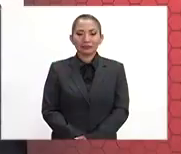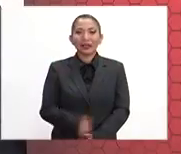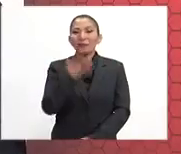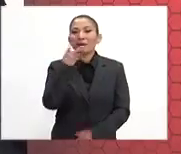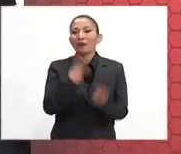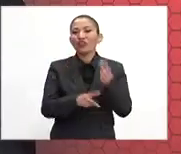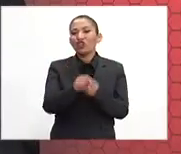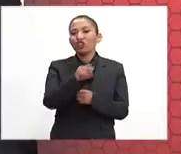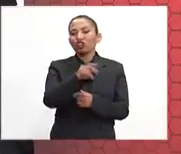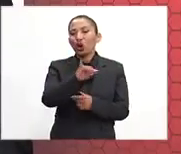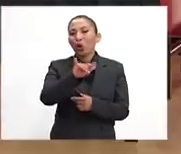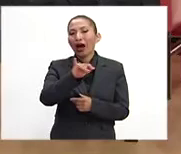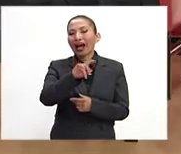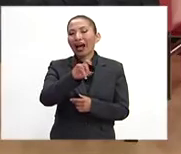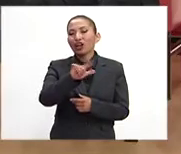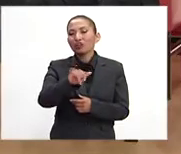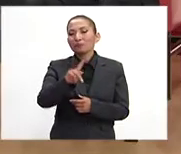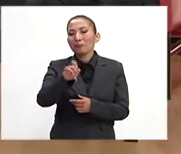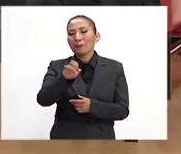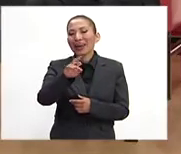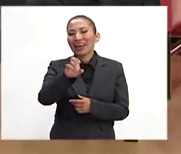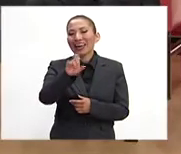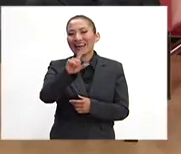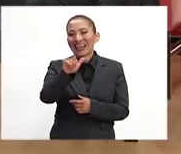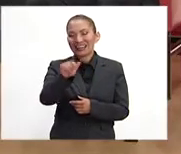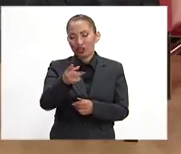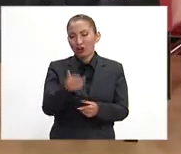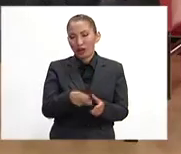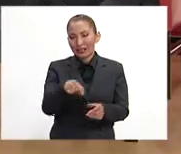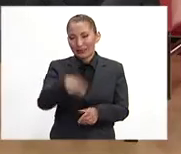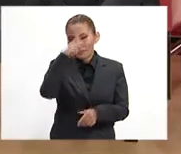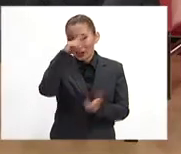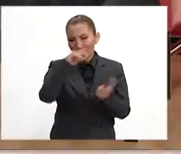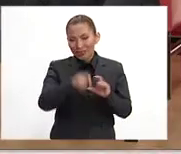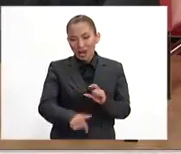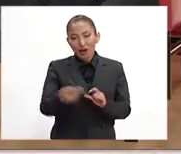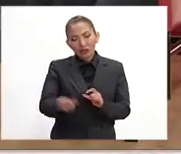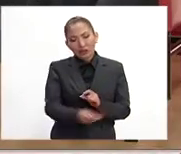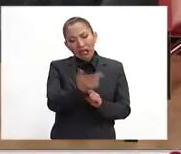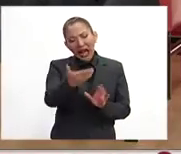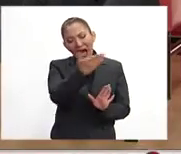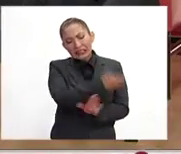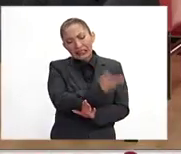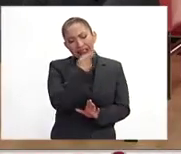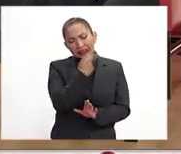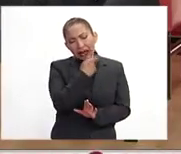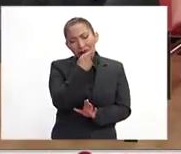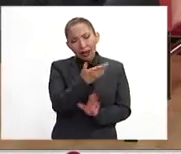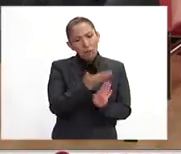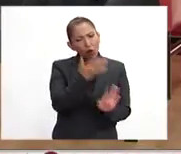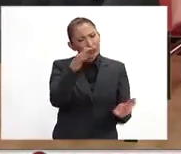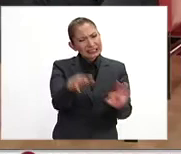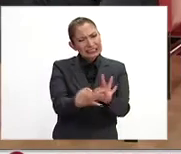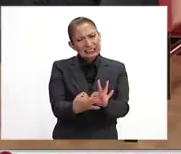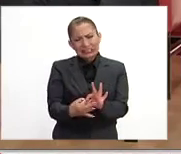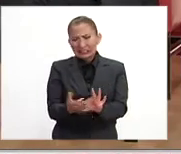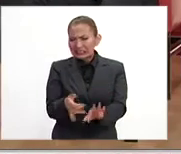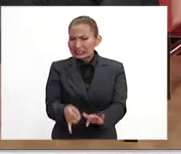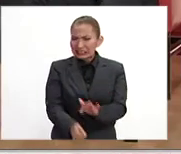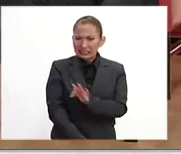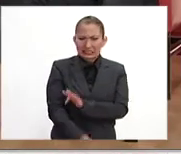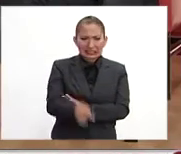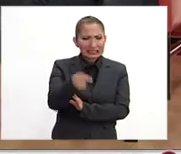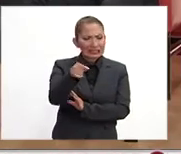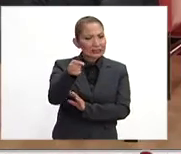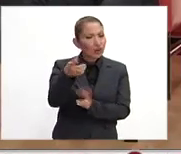Bienvenido, doctor Juan Carlos Pérez Castro, otra vez nuevamente al Estudio de México al Día. Con usted hemos venido abordando de manera muy puntual, muy profunda,